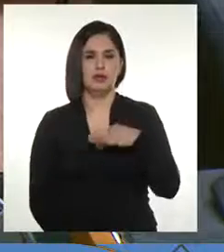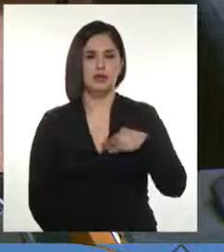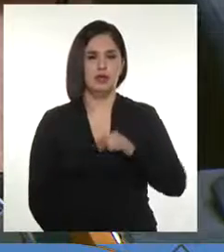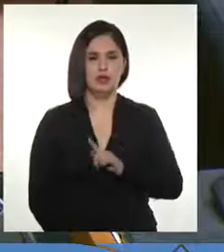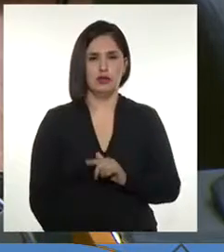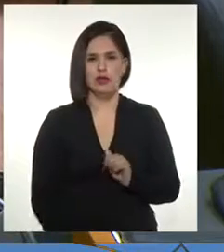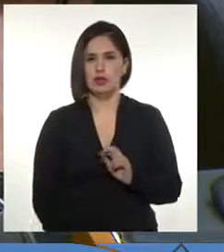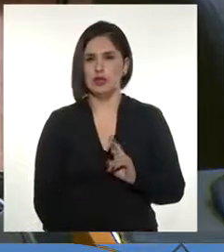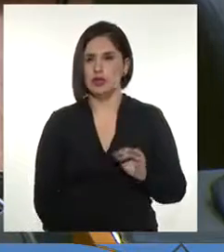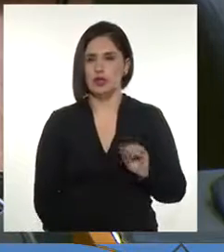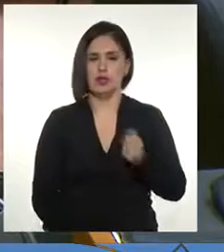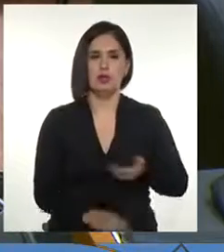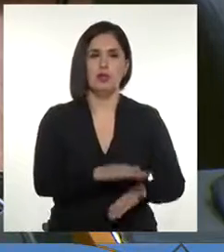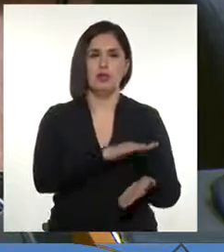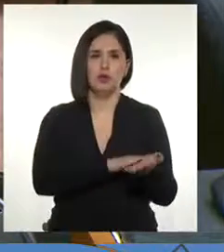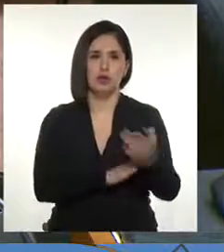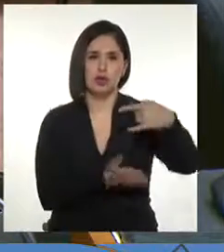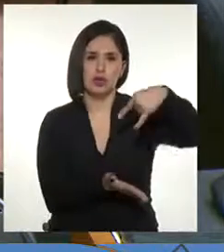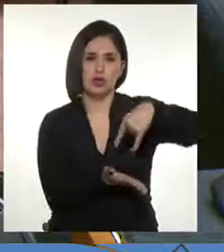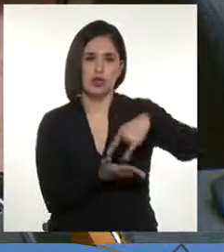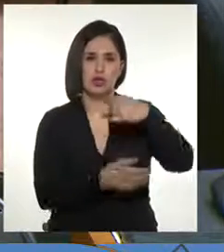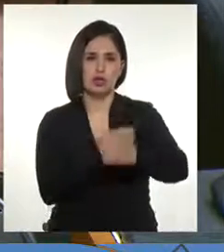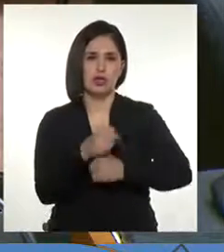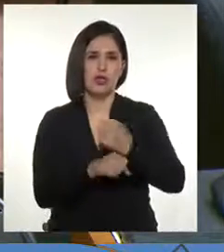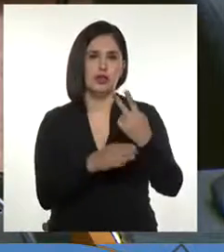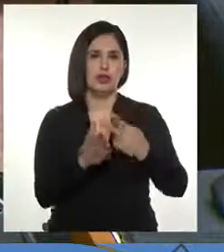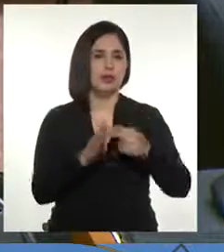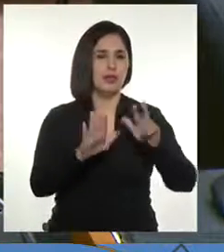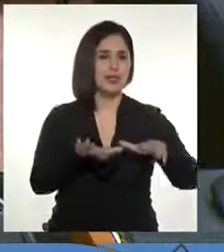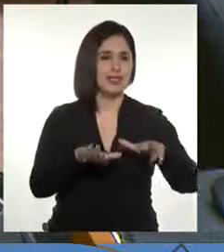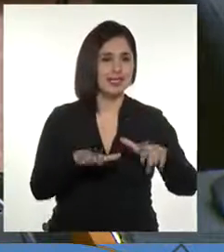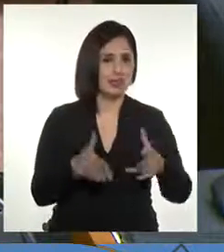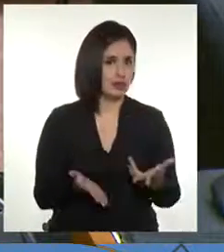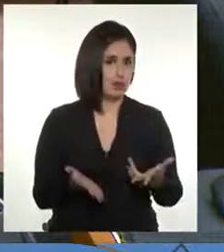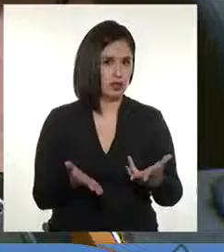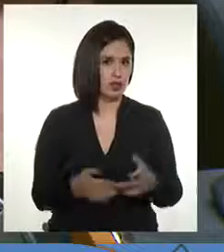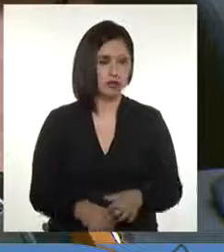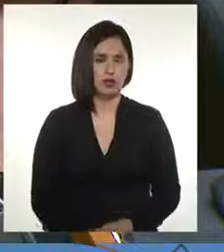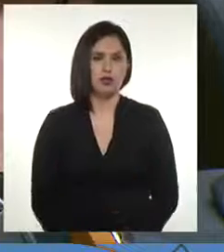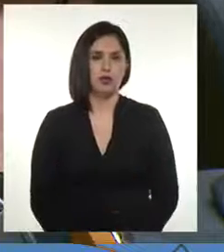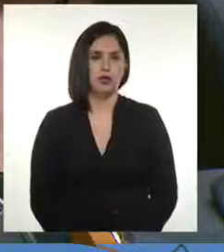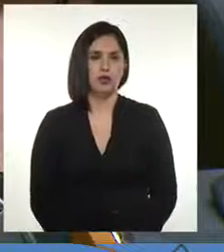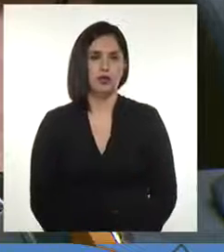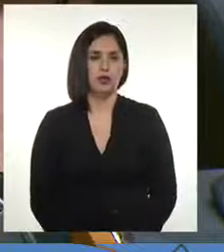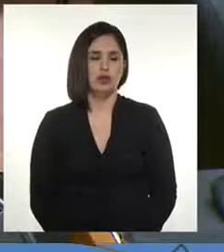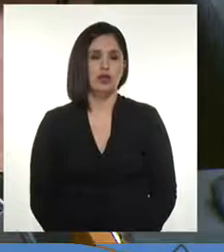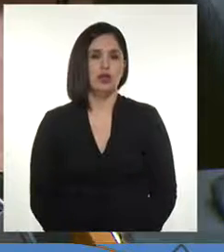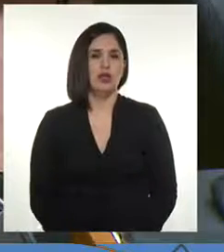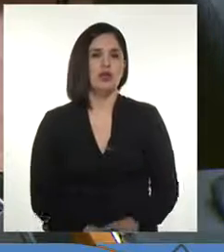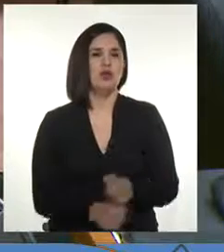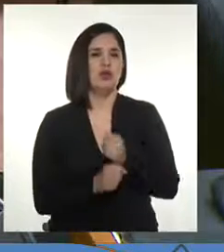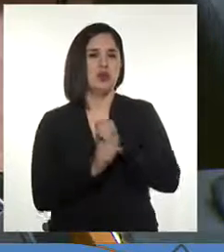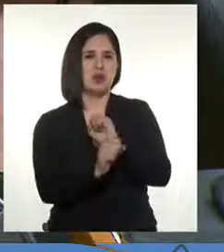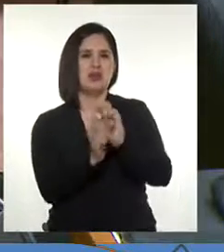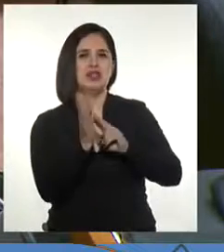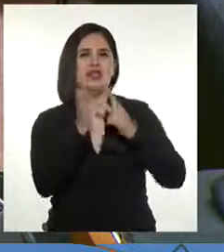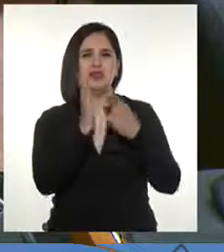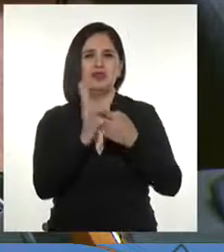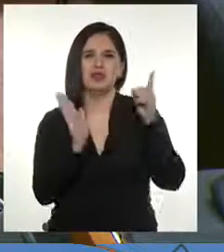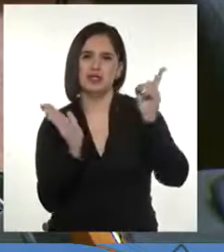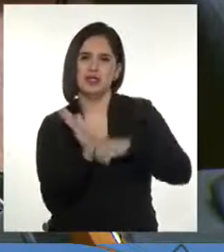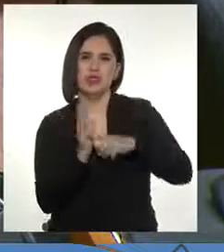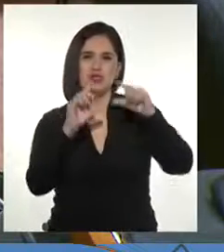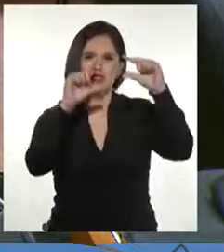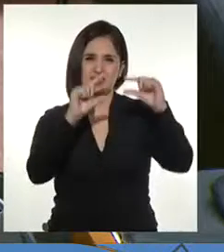propusieron a este Congreso en el año 2018 fue una contrarreforma tributaria, donde se rebajaban los